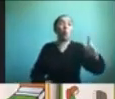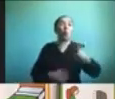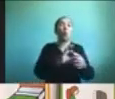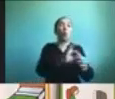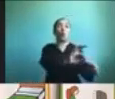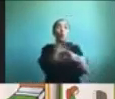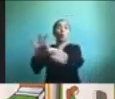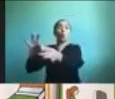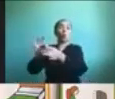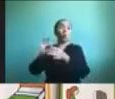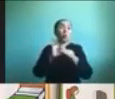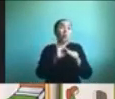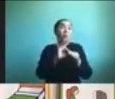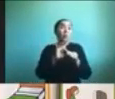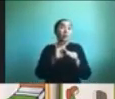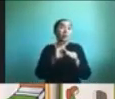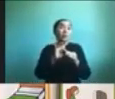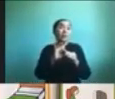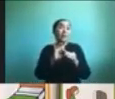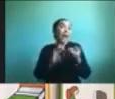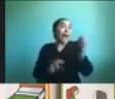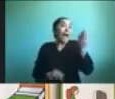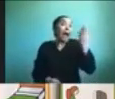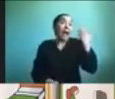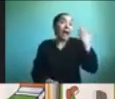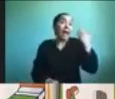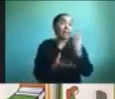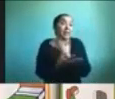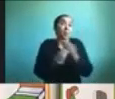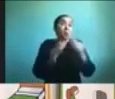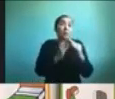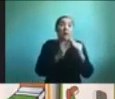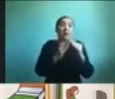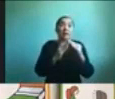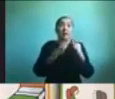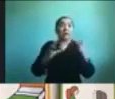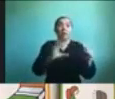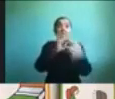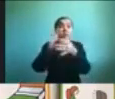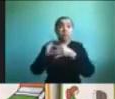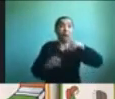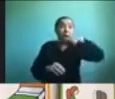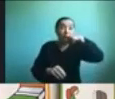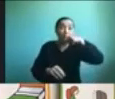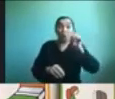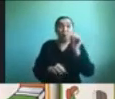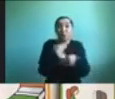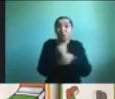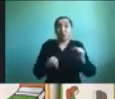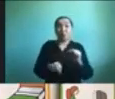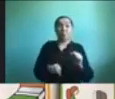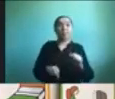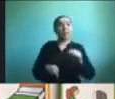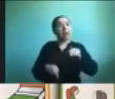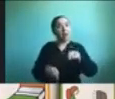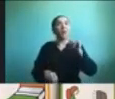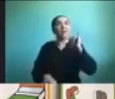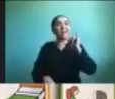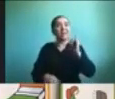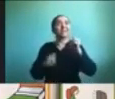que antes no pasaba en muchas casas entonces es importante ver que